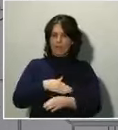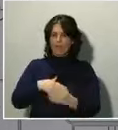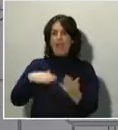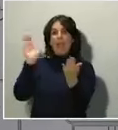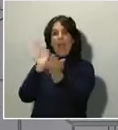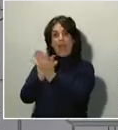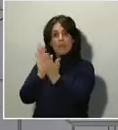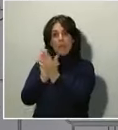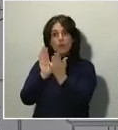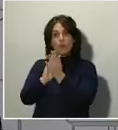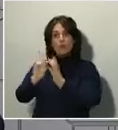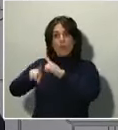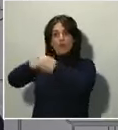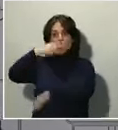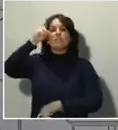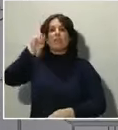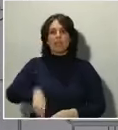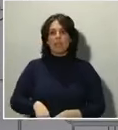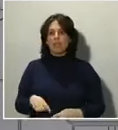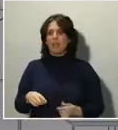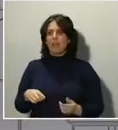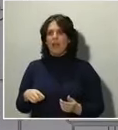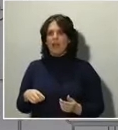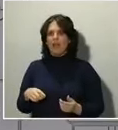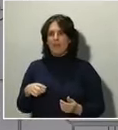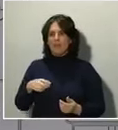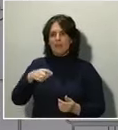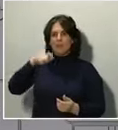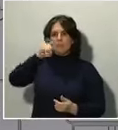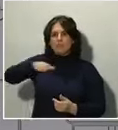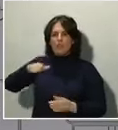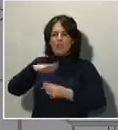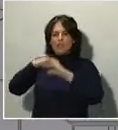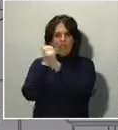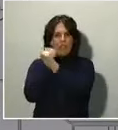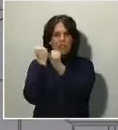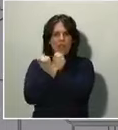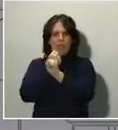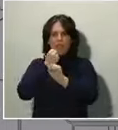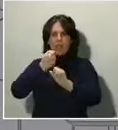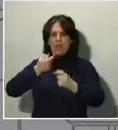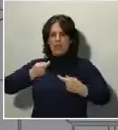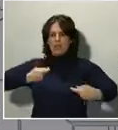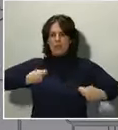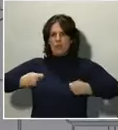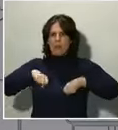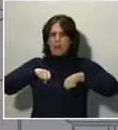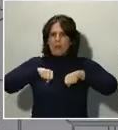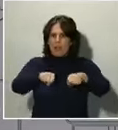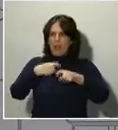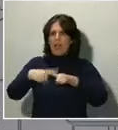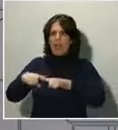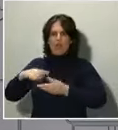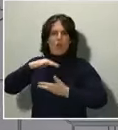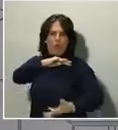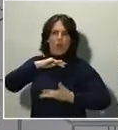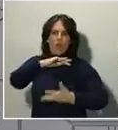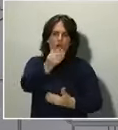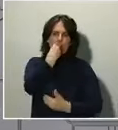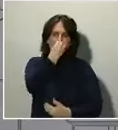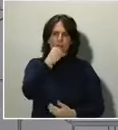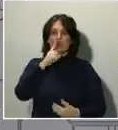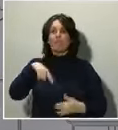la cadena humana que abastece nuestras tiendas, nuestros supermercados. Aplausos a quienes garantizan la movilidad de personas